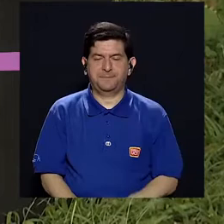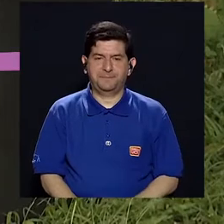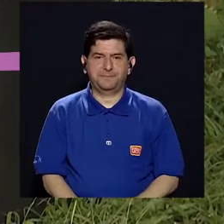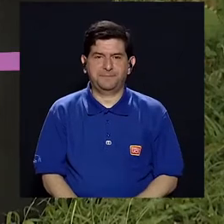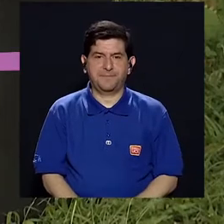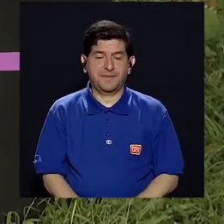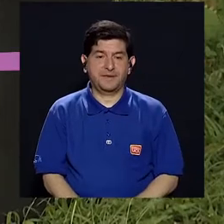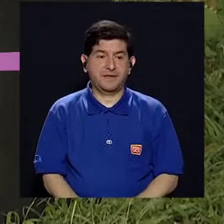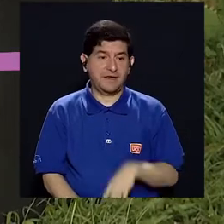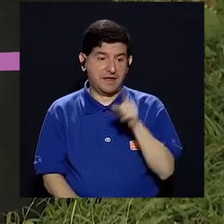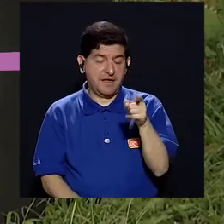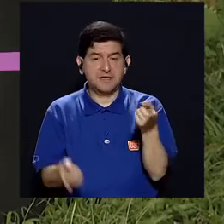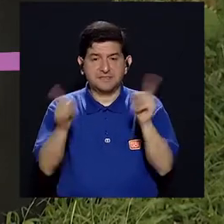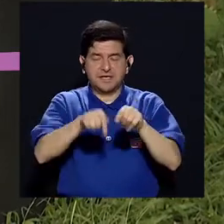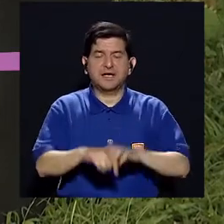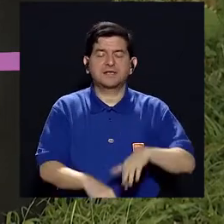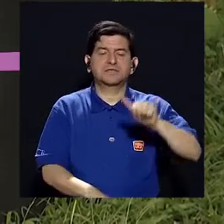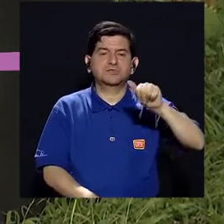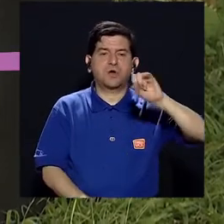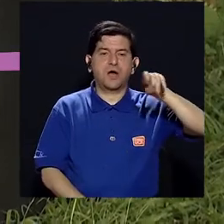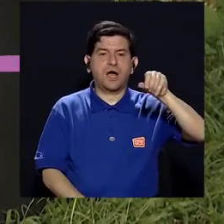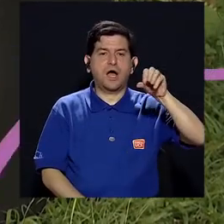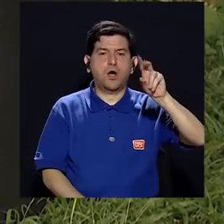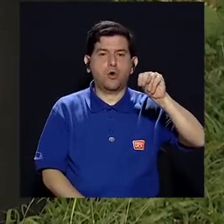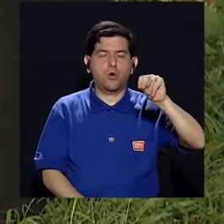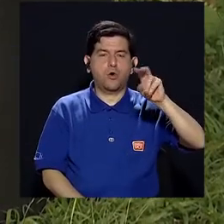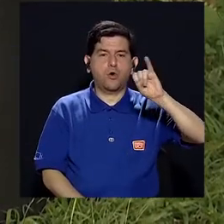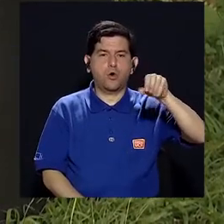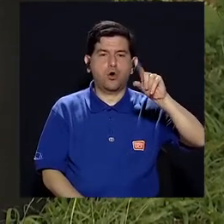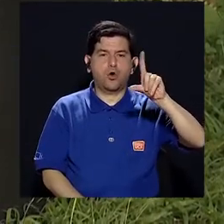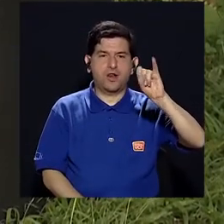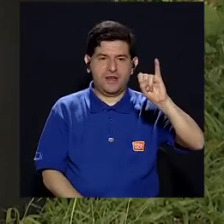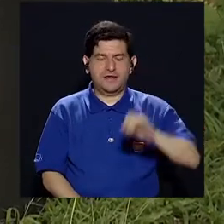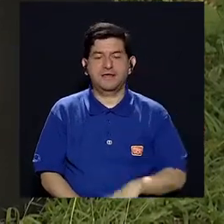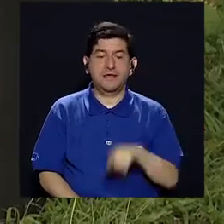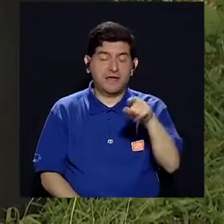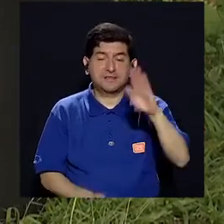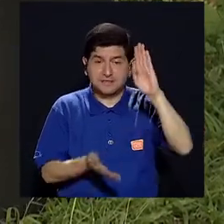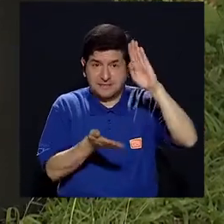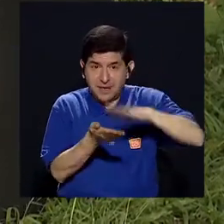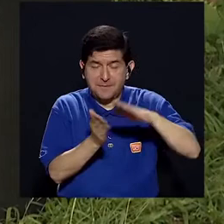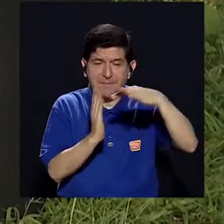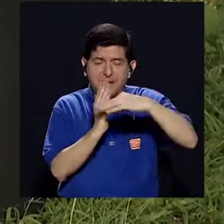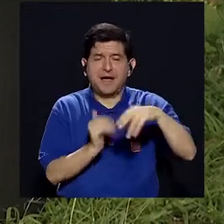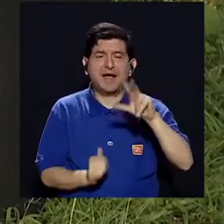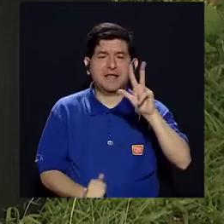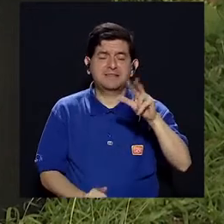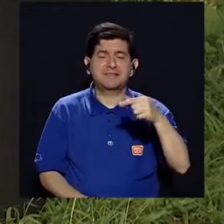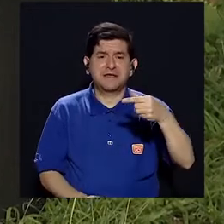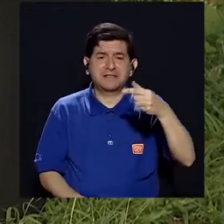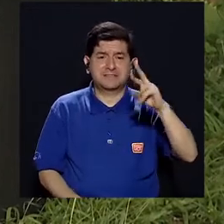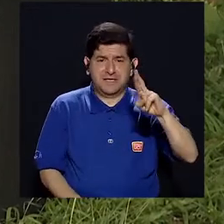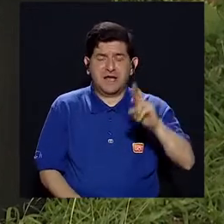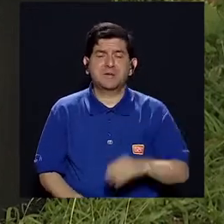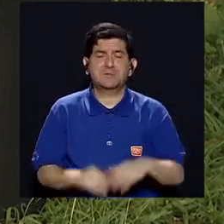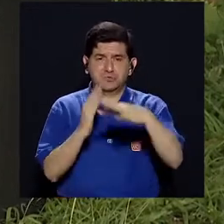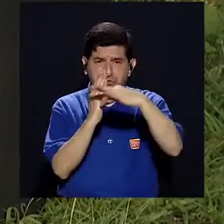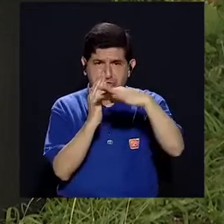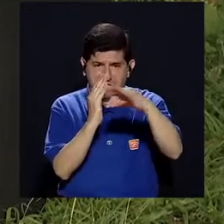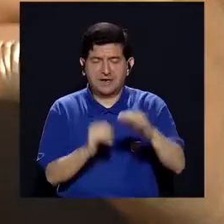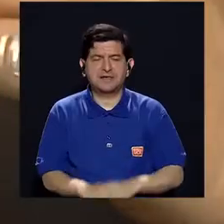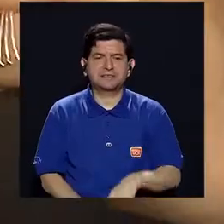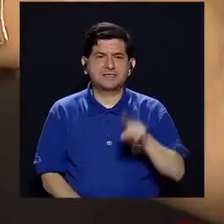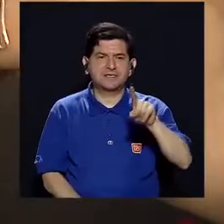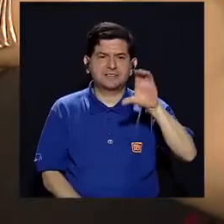ejemplo. Entonces, acá tenemos una de ajonjolí, que es una galleta que es baja en grasa, solo tiene 3 gramos de grasa la